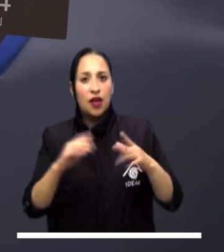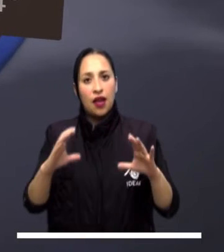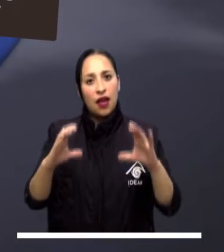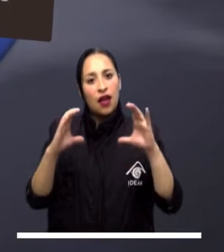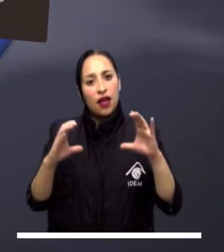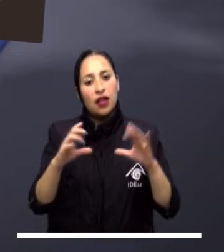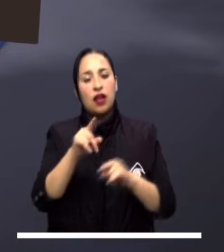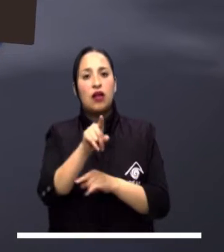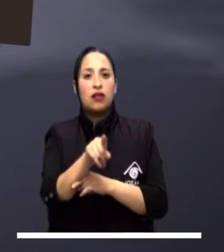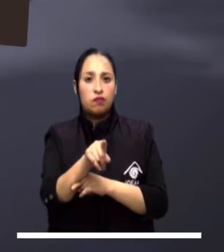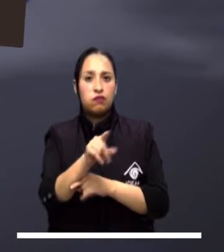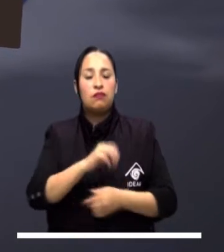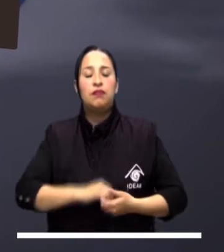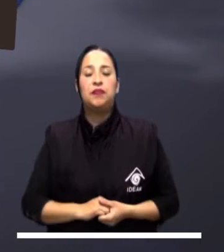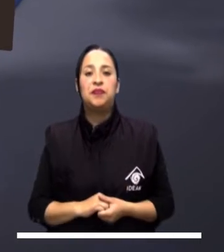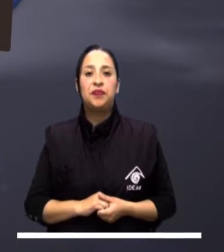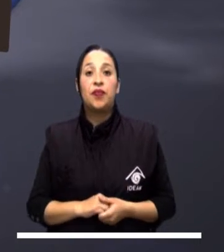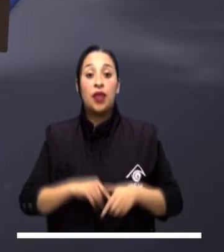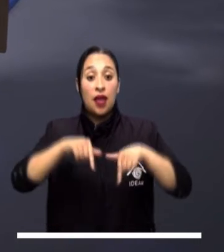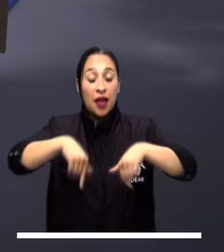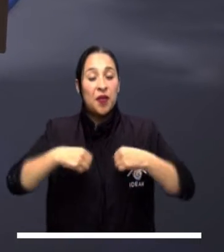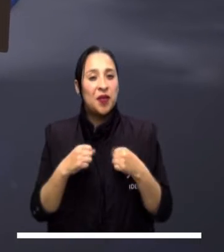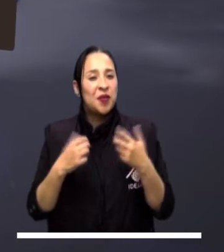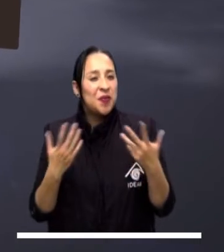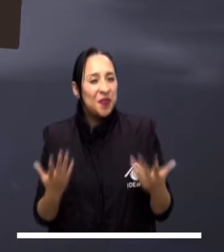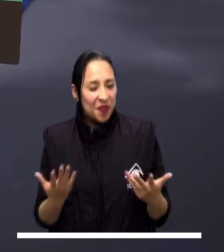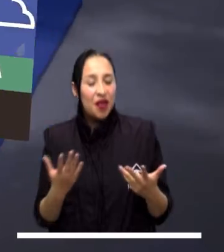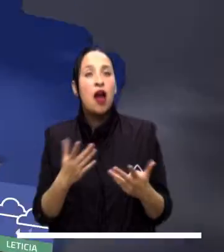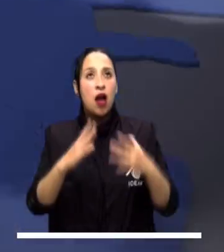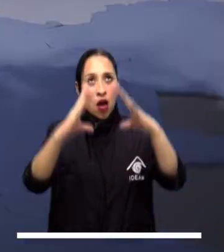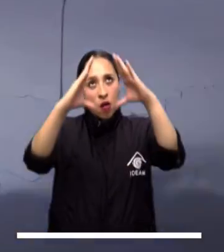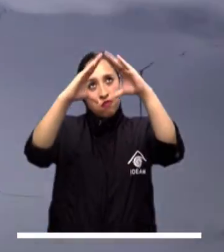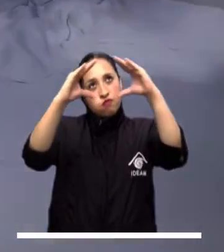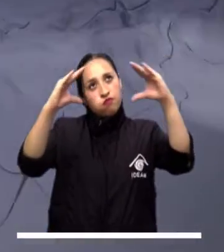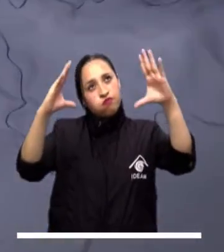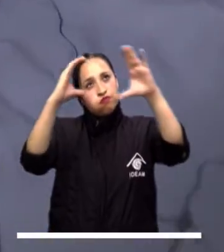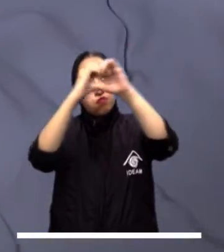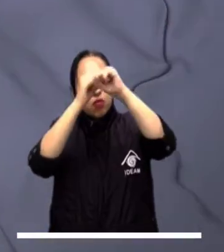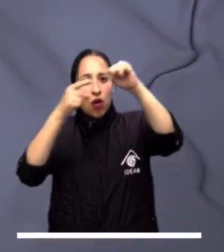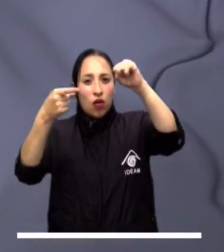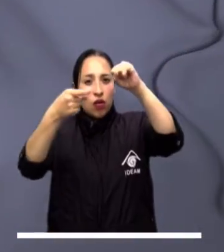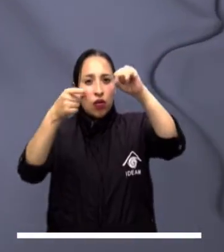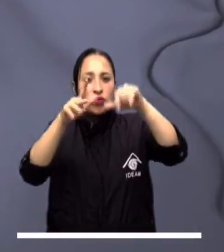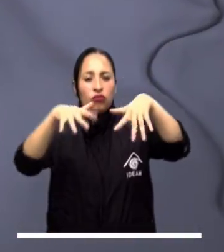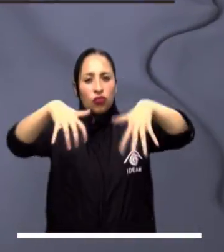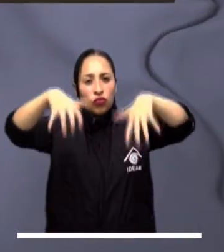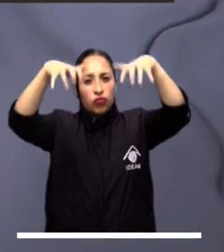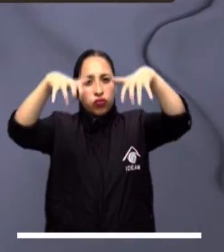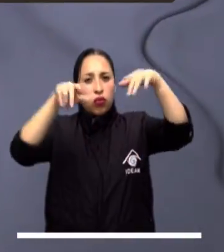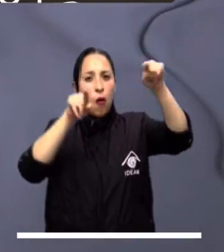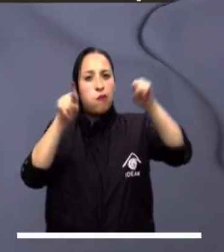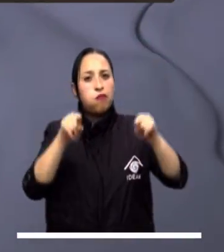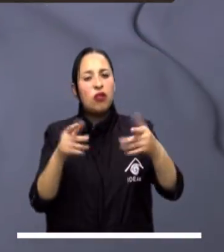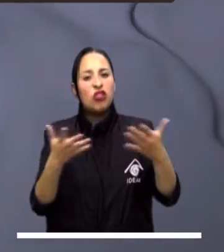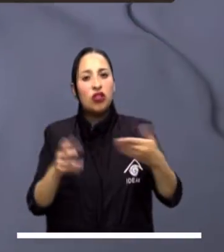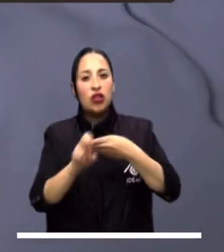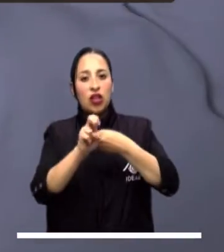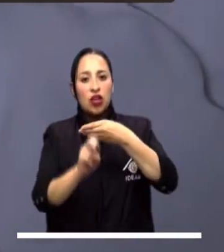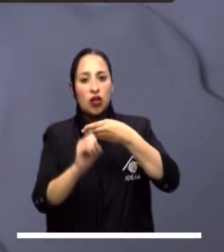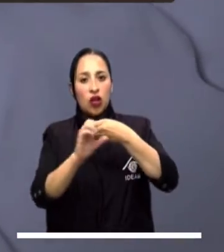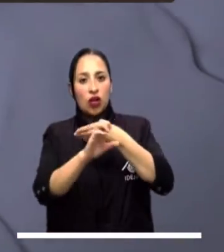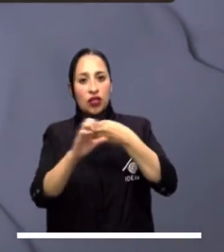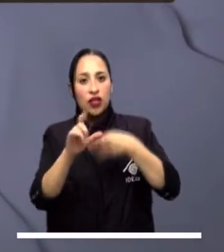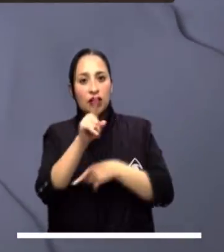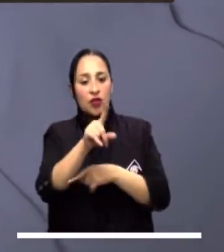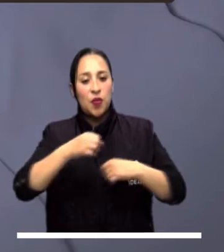del Putumayo, Piedemonte Amazónico, Caquetá y diferentes sectores de Amazonas. Bogotá continuará presentando alta nubosidad en amplios sectores y